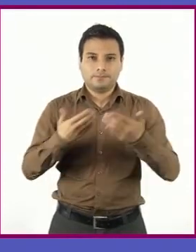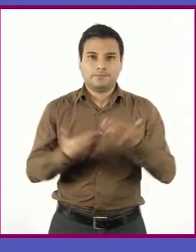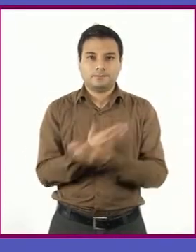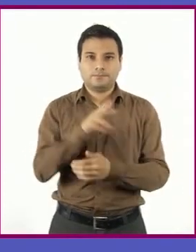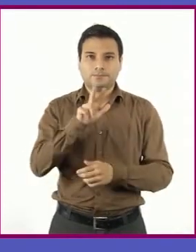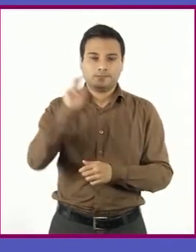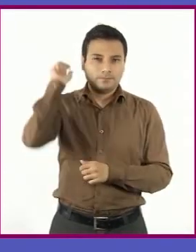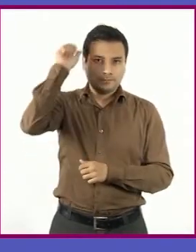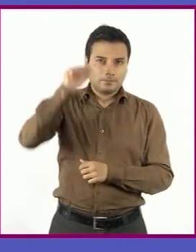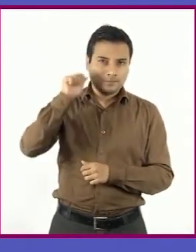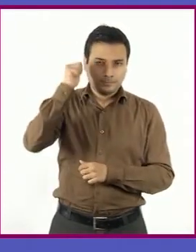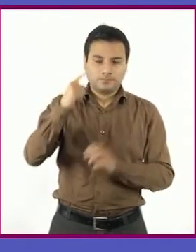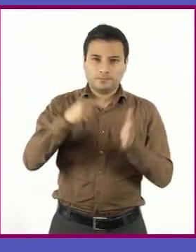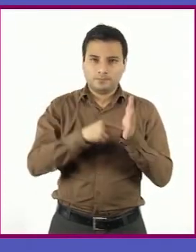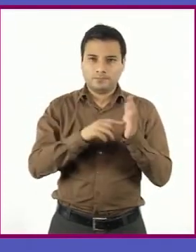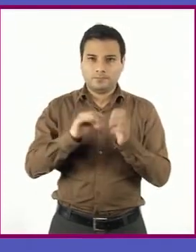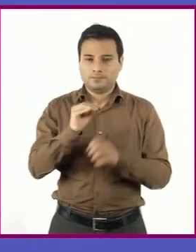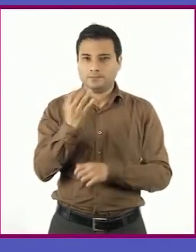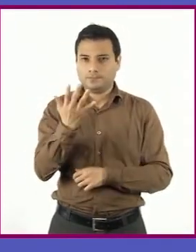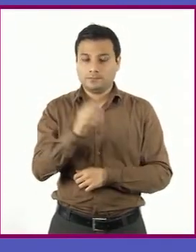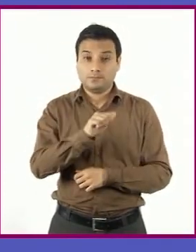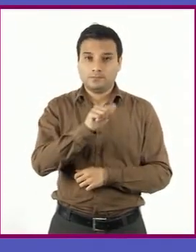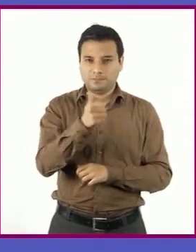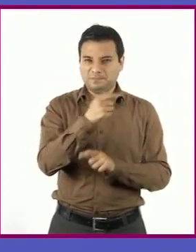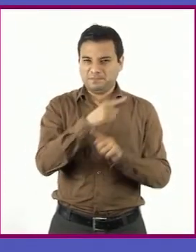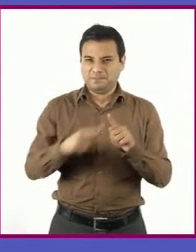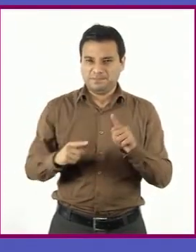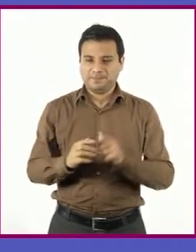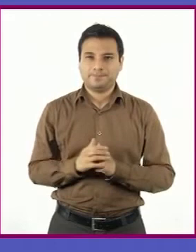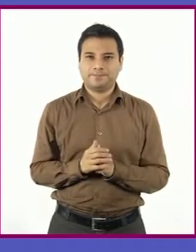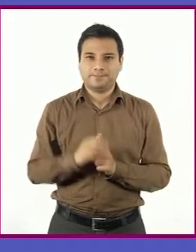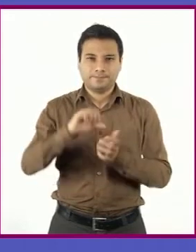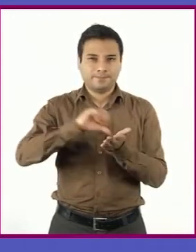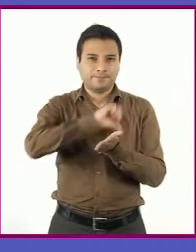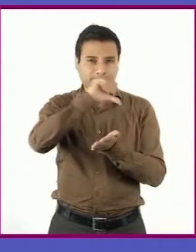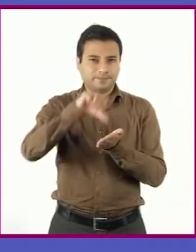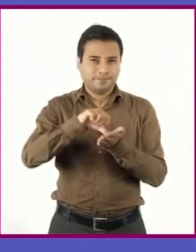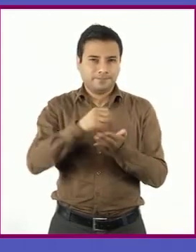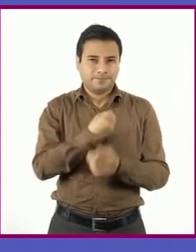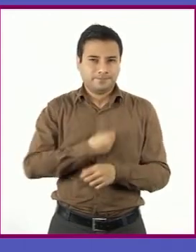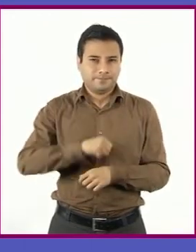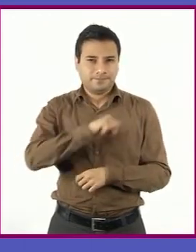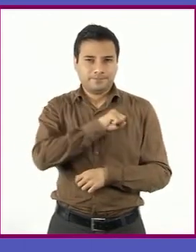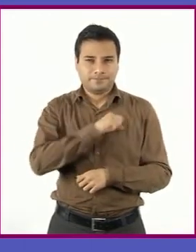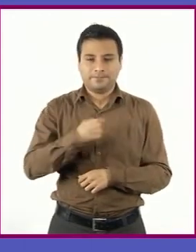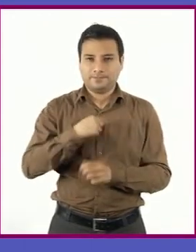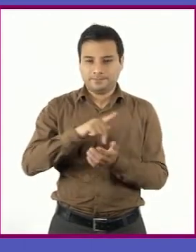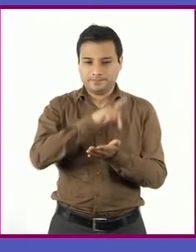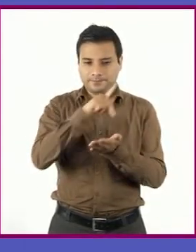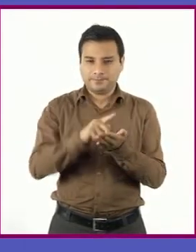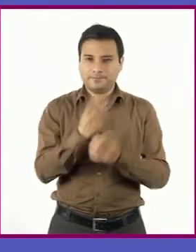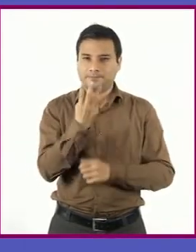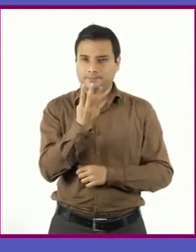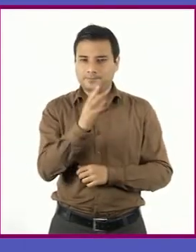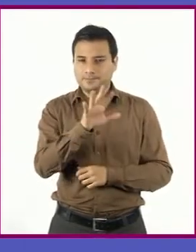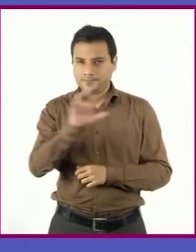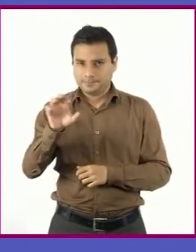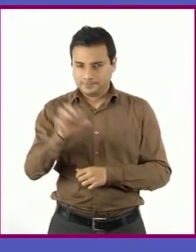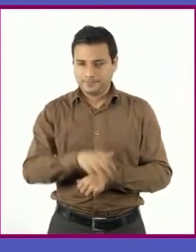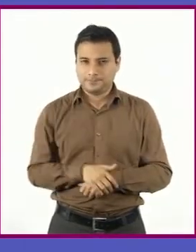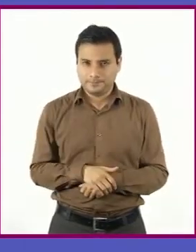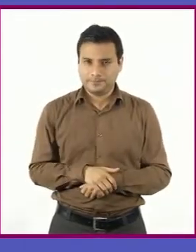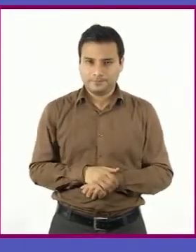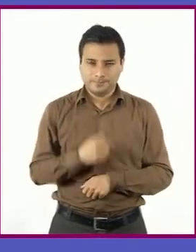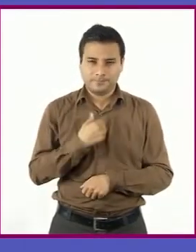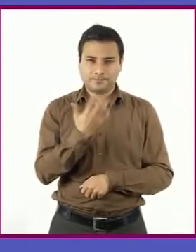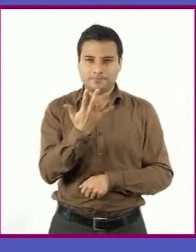1995, a las 11 y media, en el centro de salud. Pesé 3.500 y medí 50 centímetros.